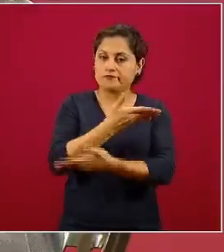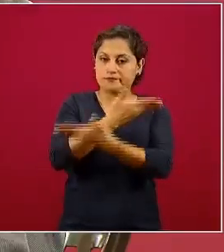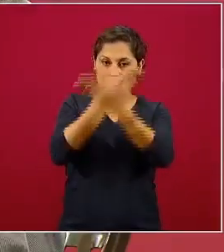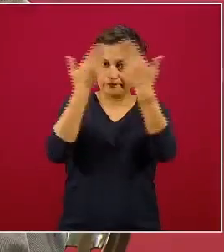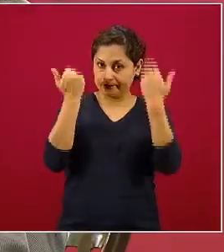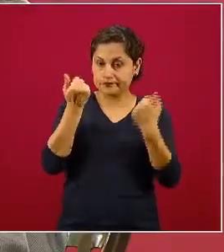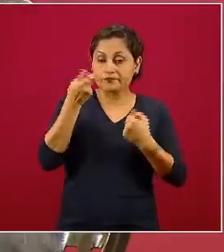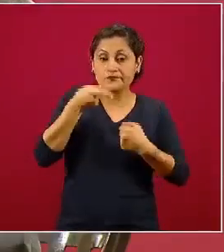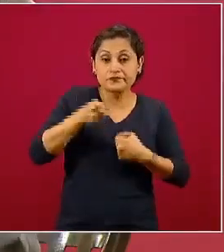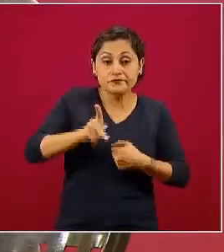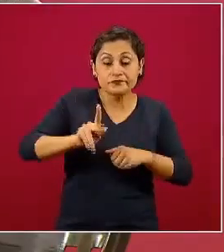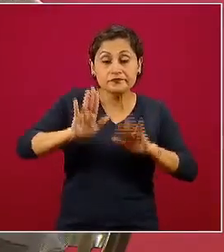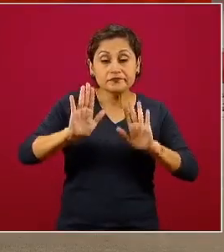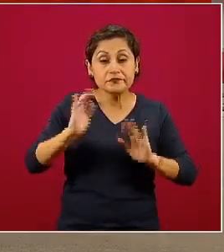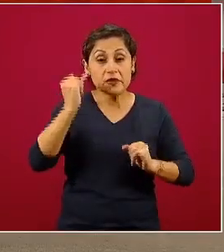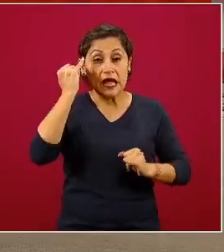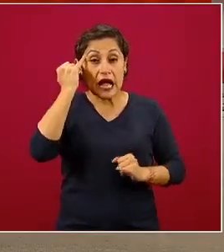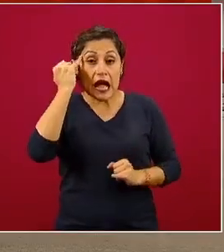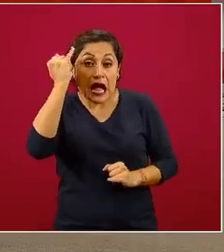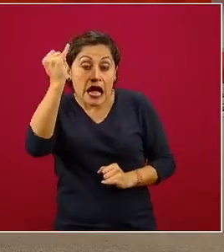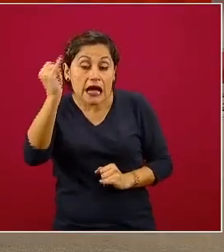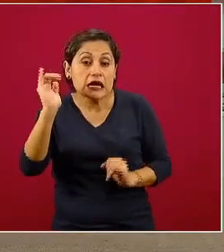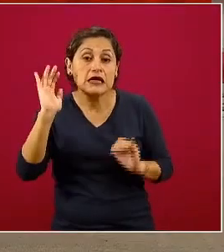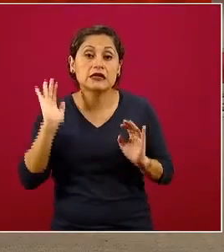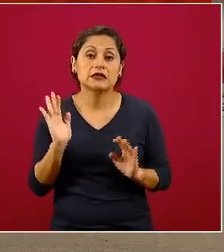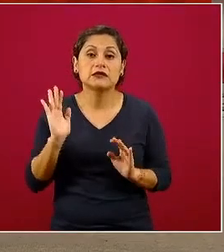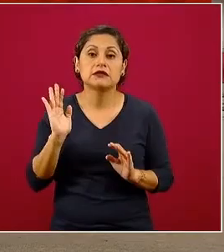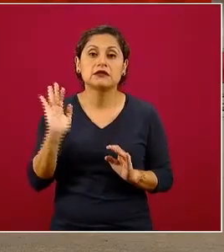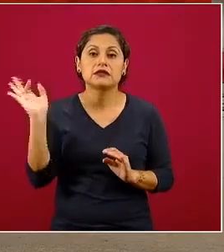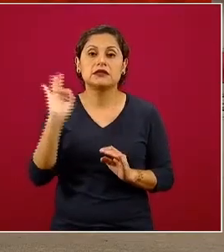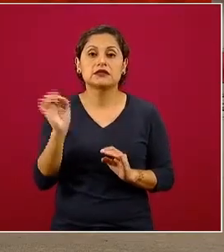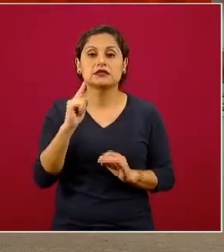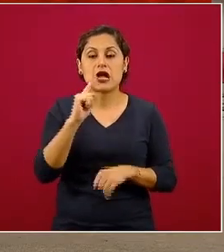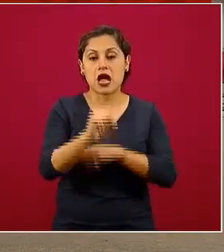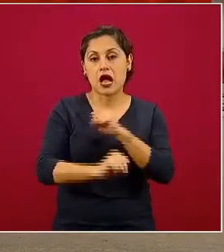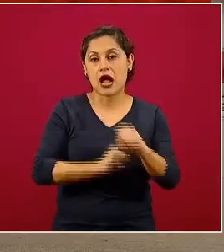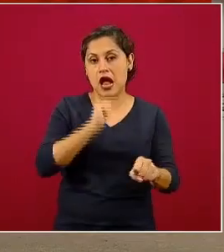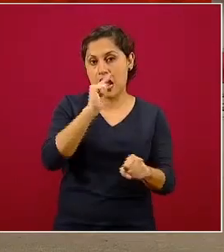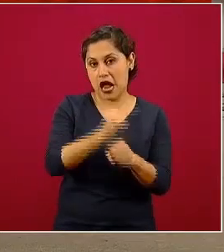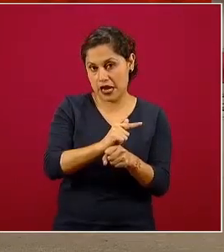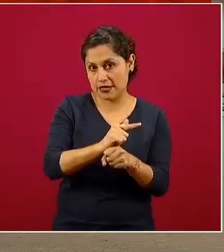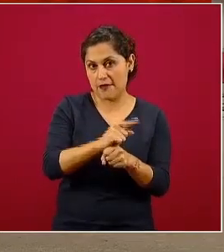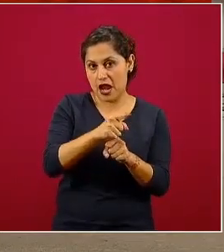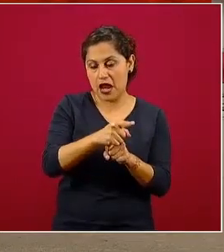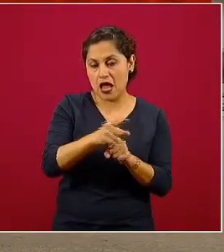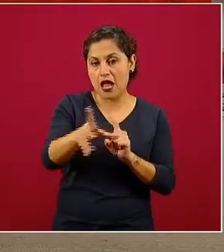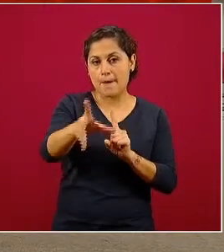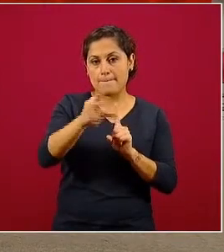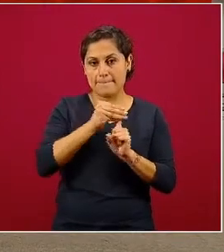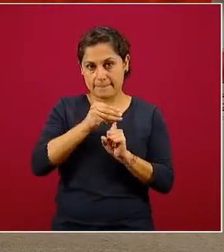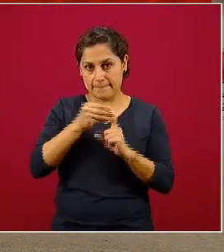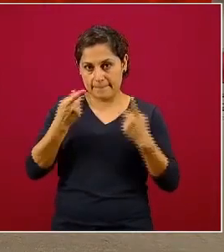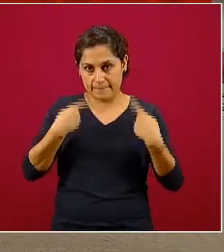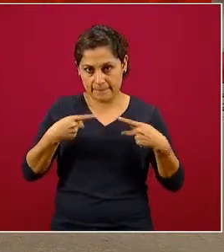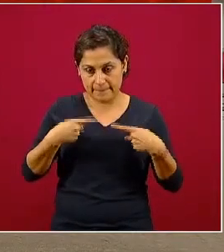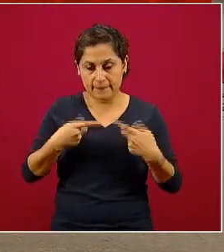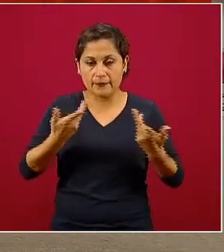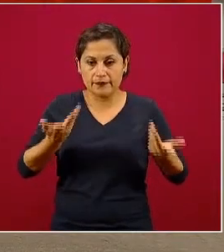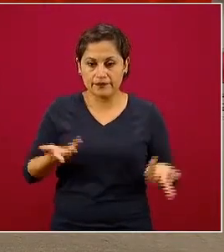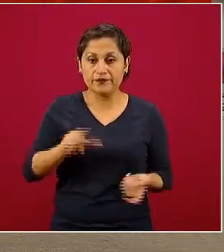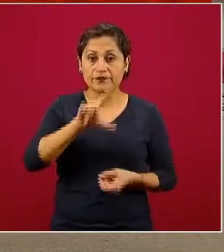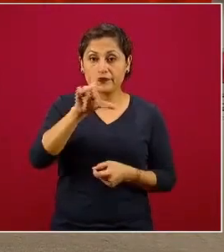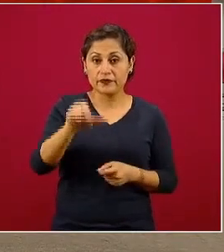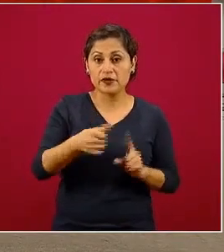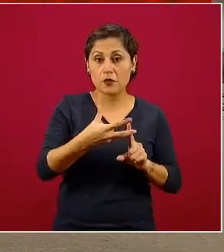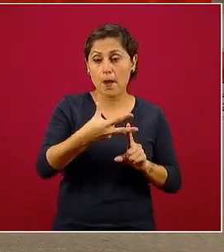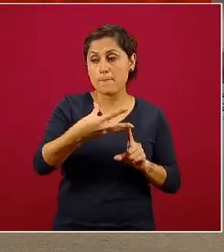interpretado que a partir de un animalito, alguna especie animal. Entonces, después ya